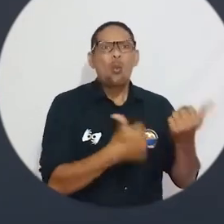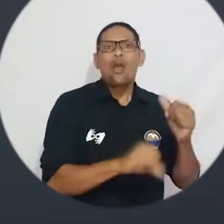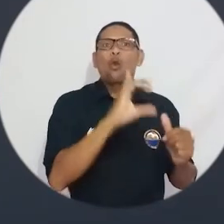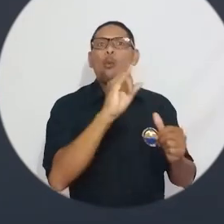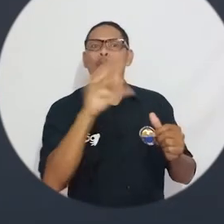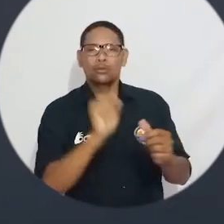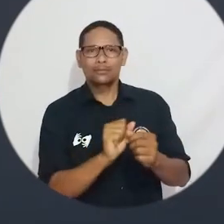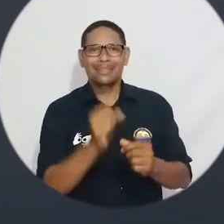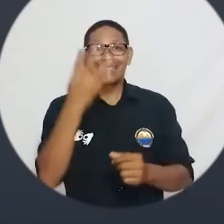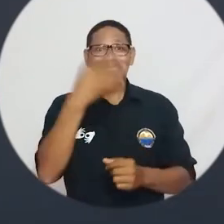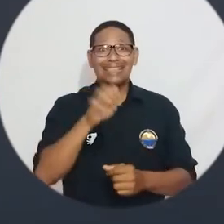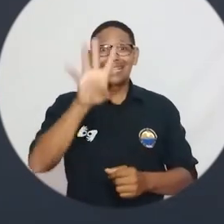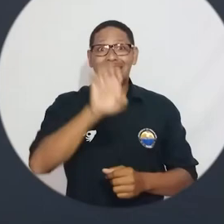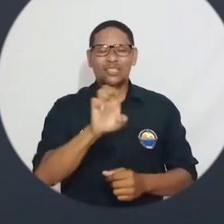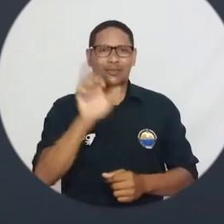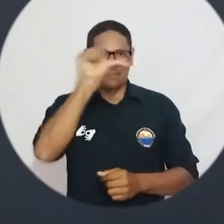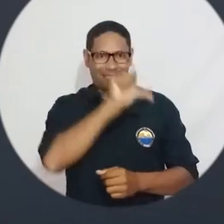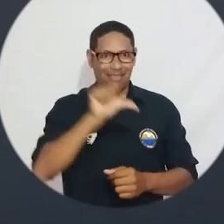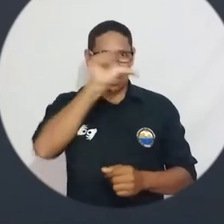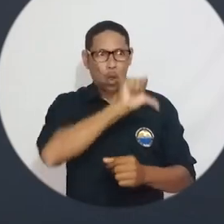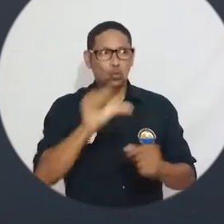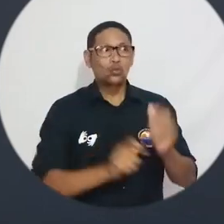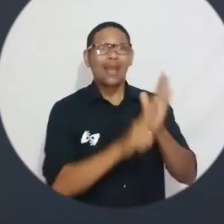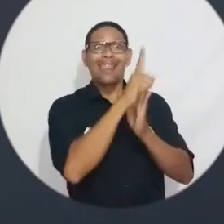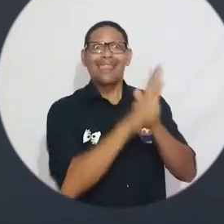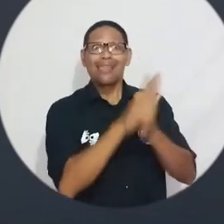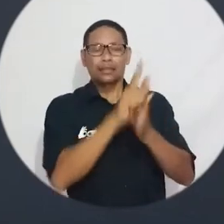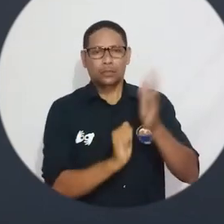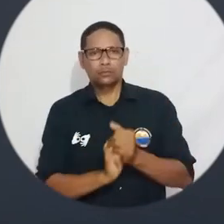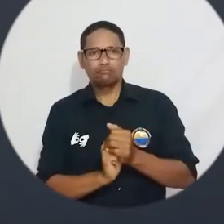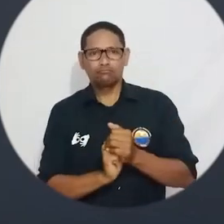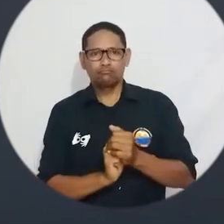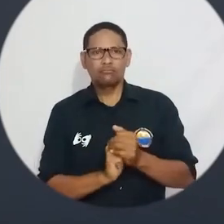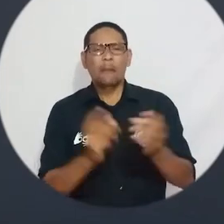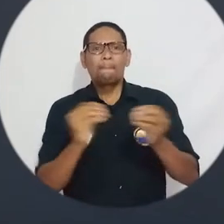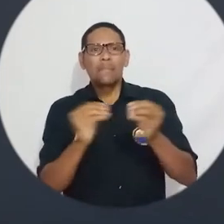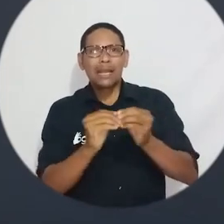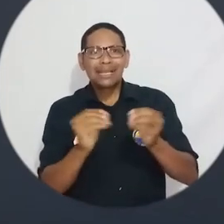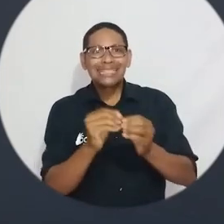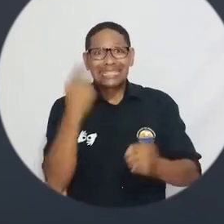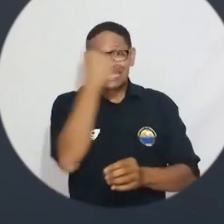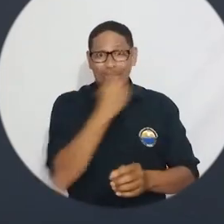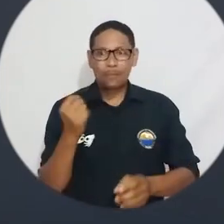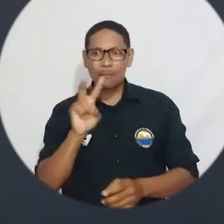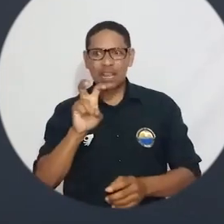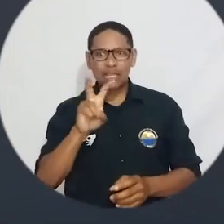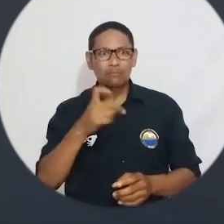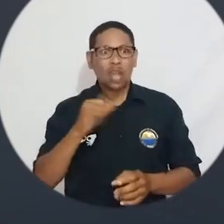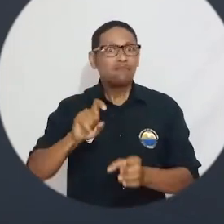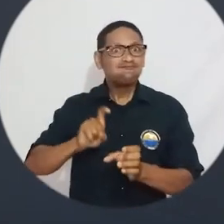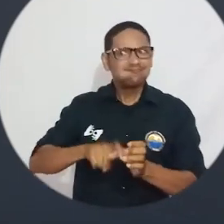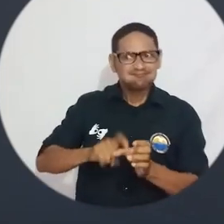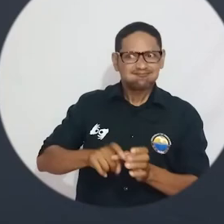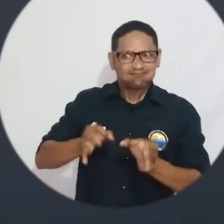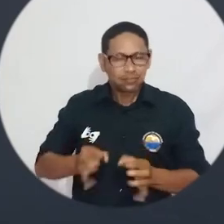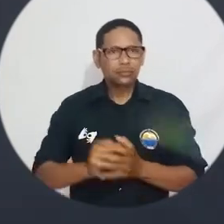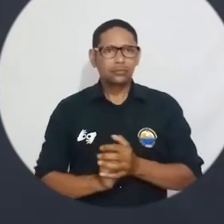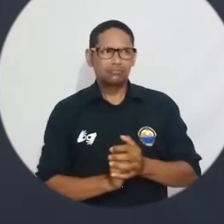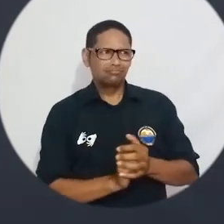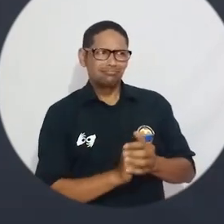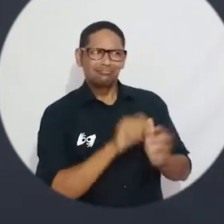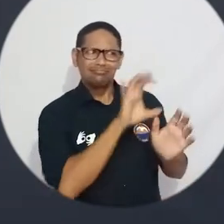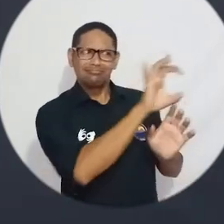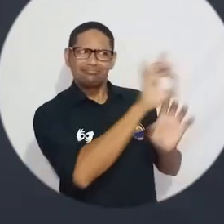agosto. Listado de seleccionados, jueves 19 de agosto. Listado de admitidos, martes 7 de septiembre.